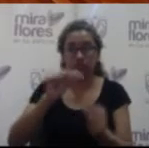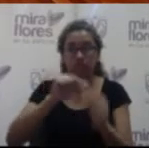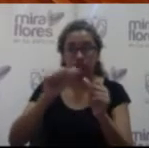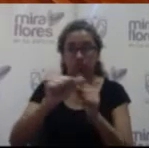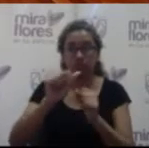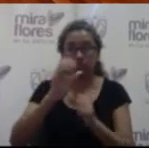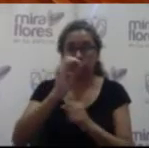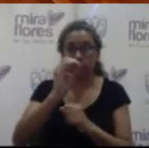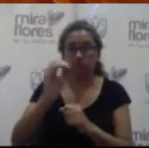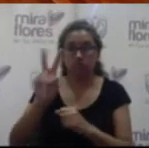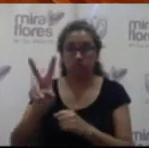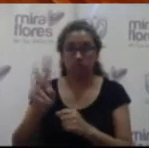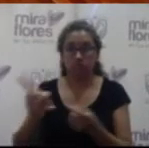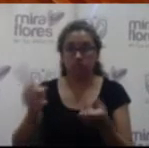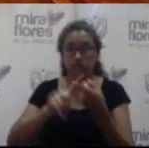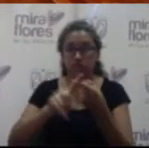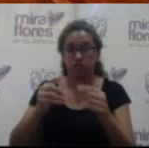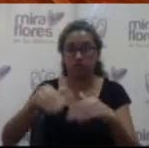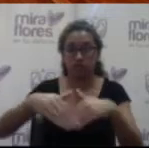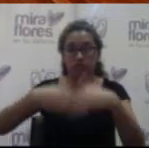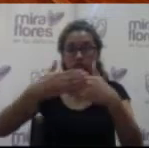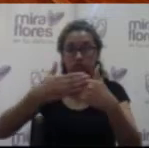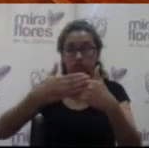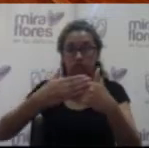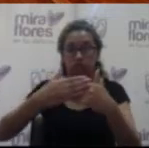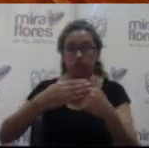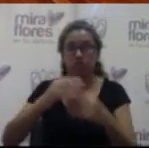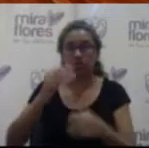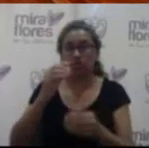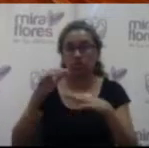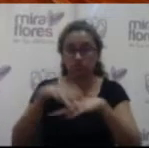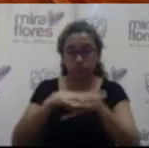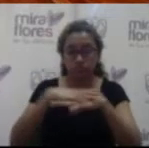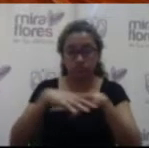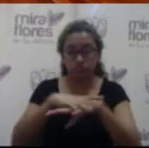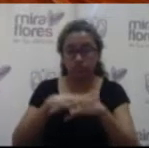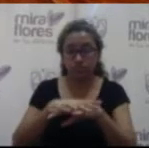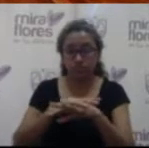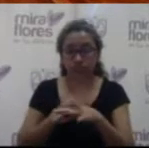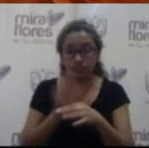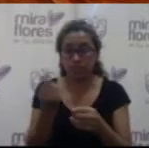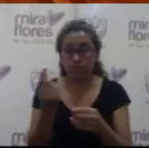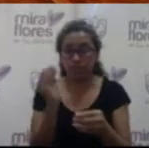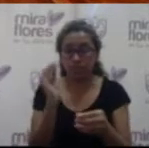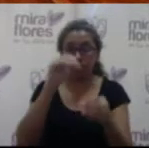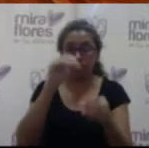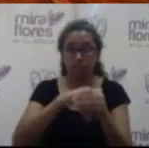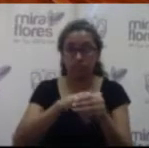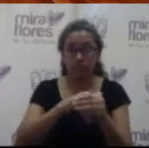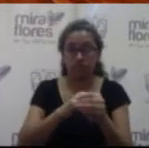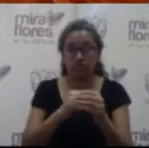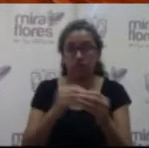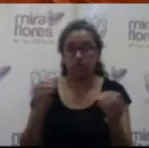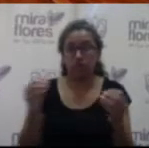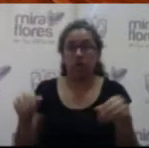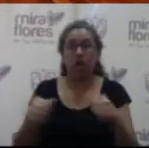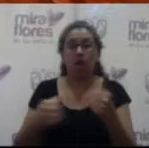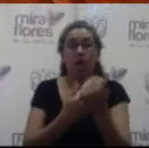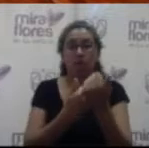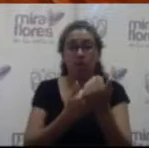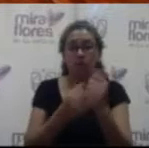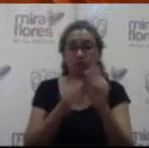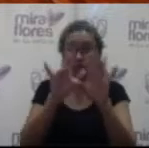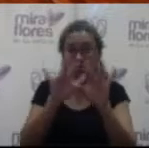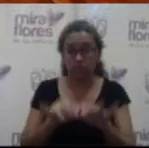número 002 al convenio específico para la elaboración de estudio de preinversión, estudios complementarios y expediente